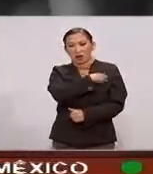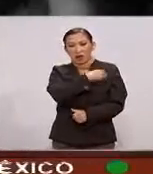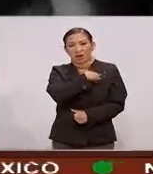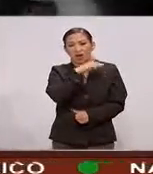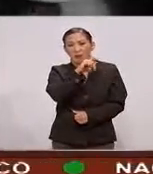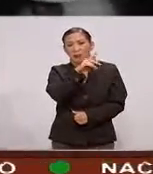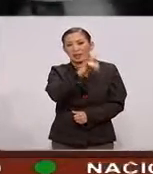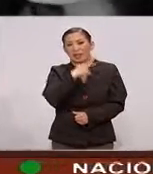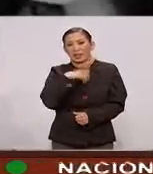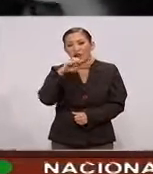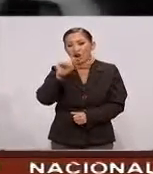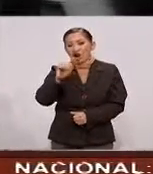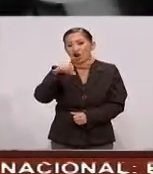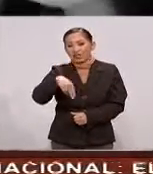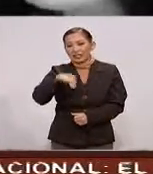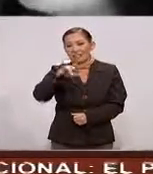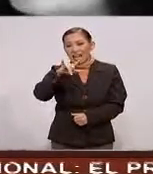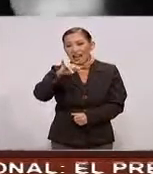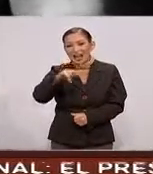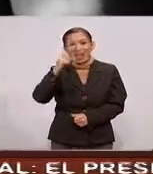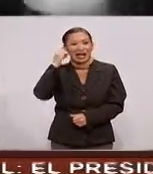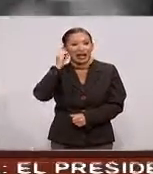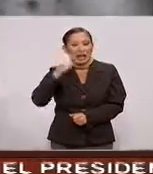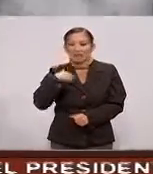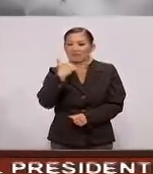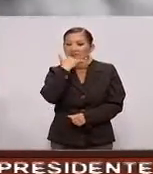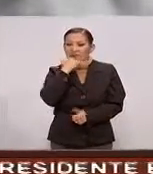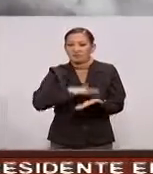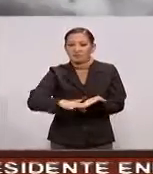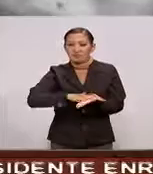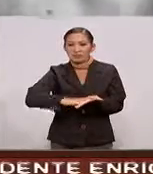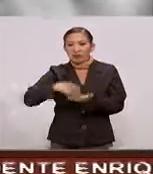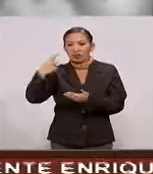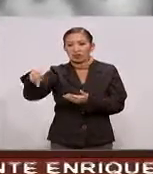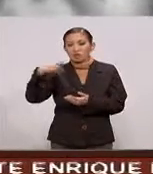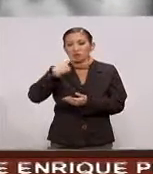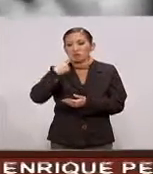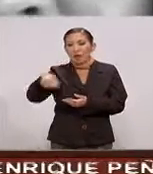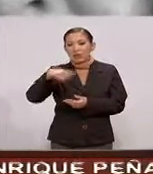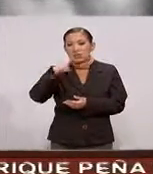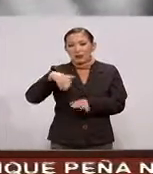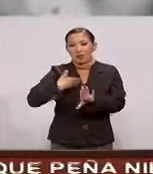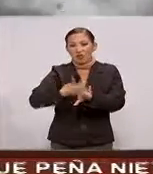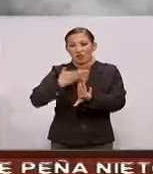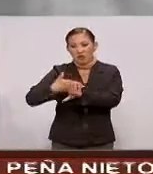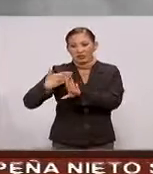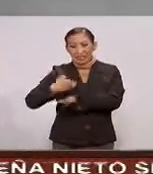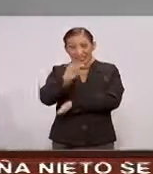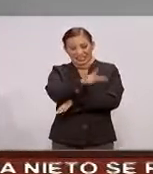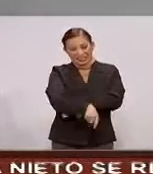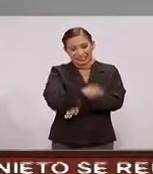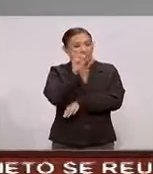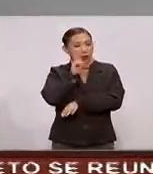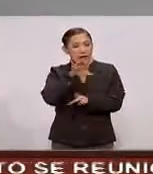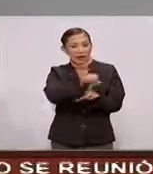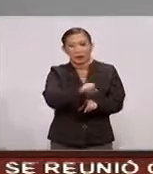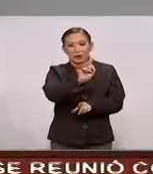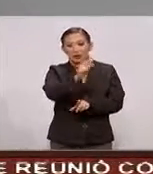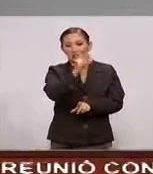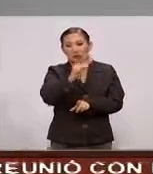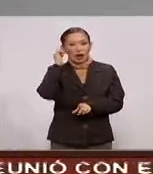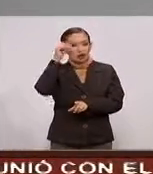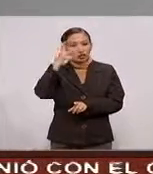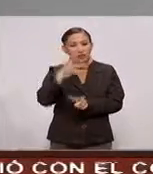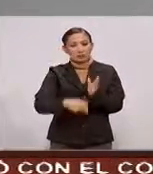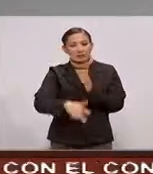Comunitaria De Olinalá Guerrero Fue absuelta De los delitos Que se le imputaron Recordemos Que esta mujer Fue detenida El 21 de agosto De